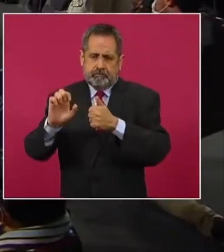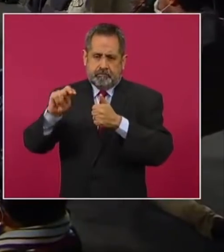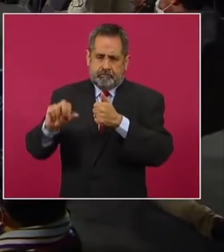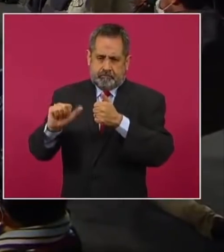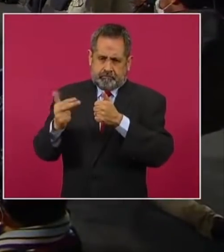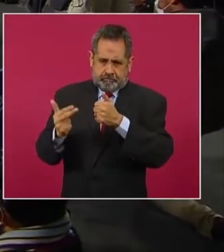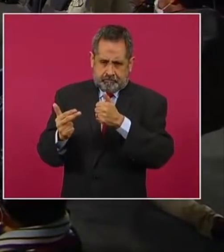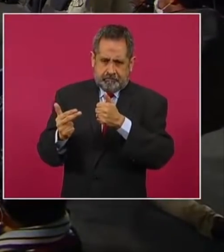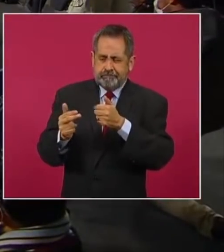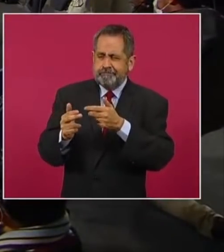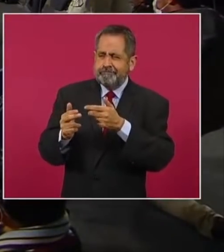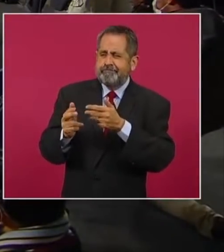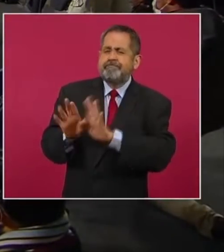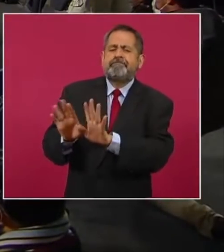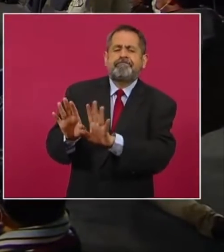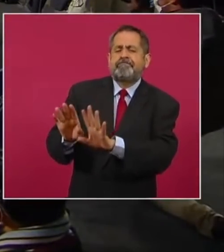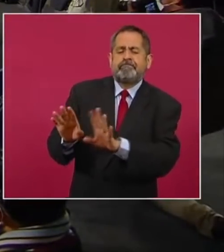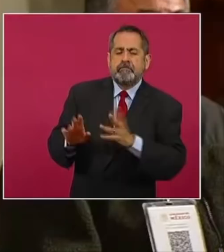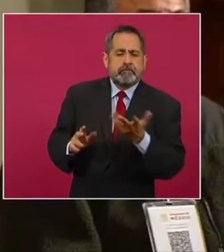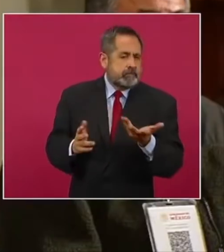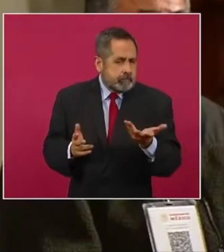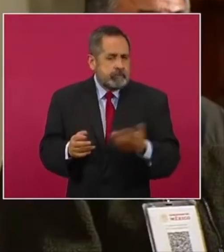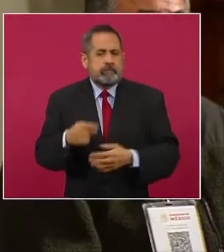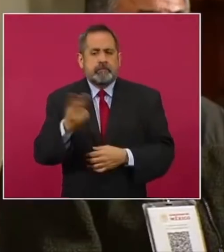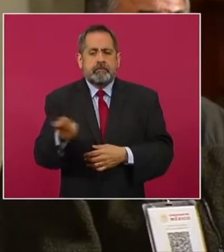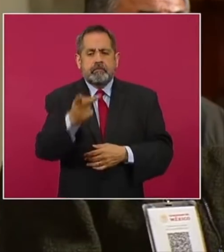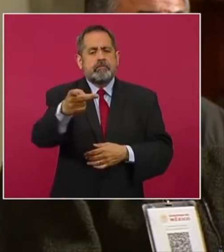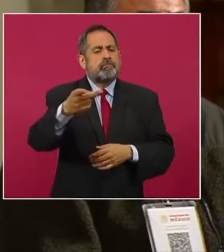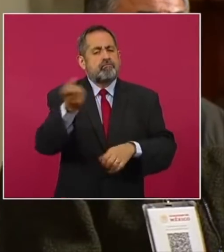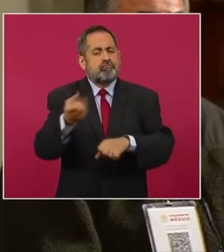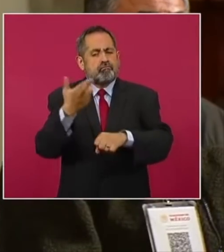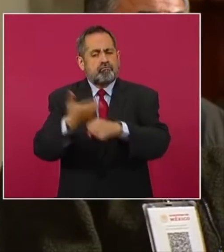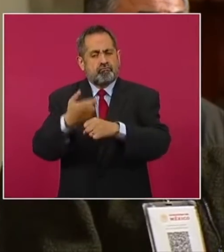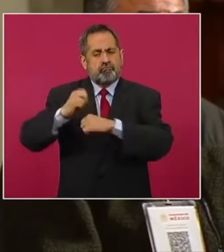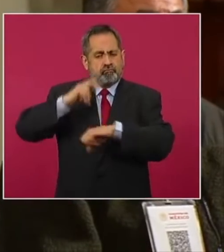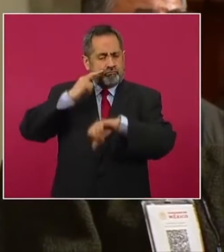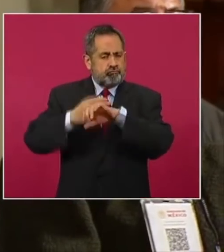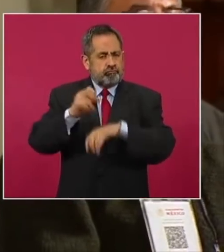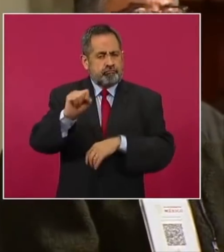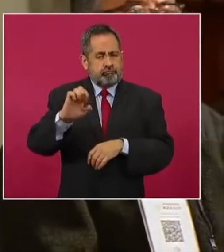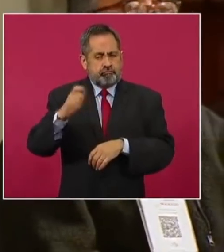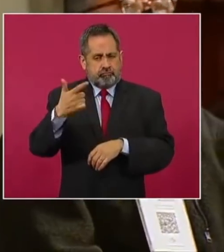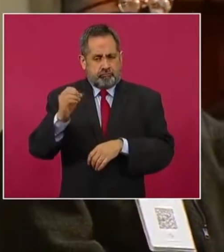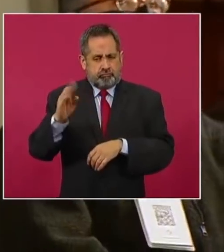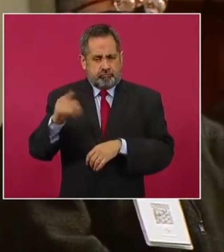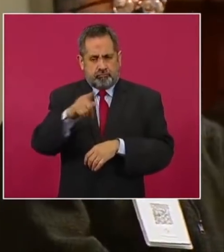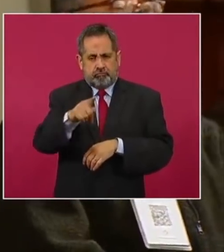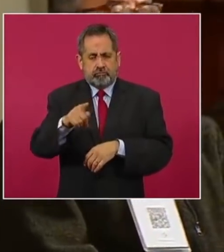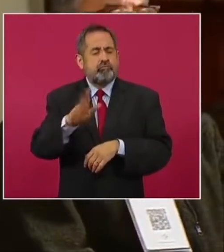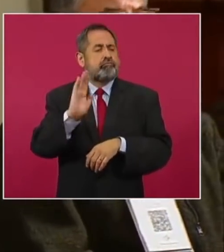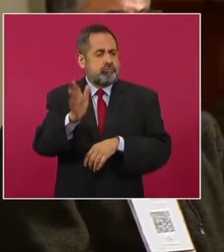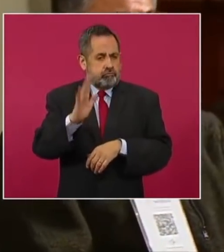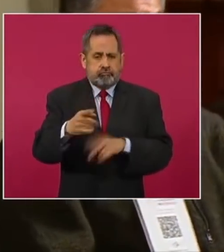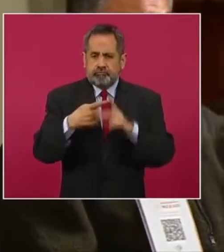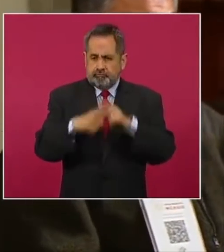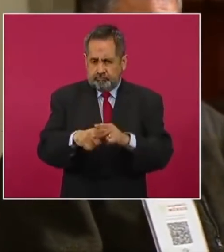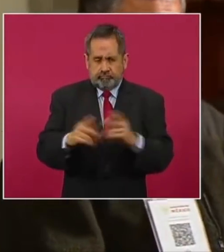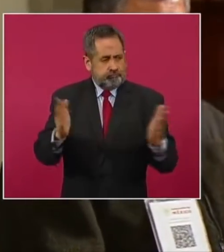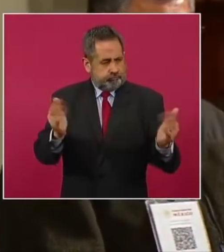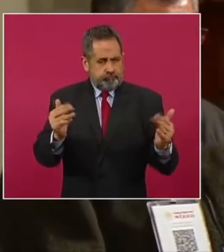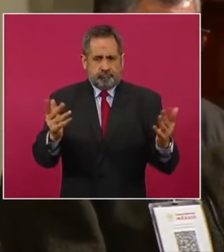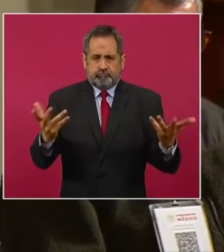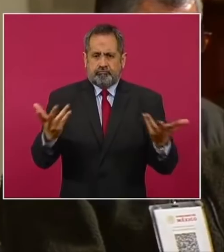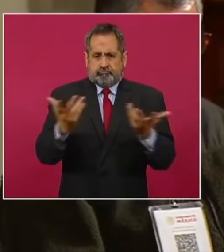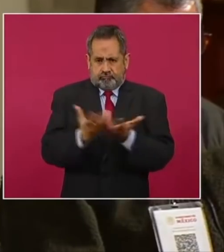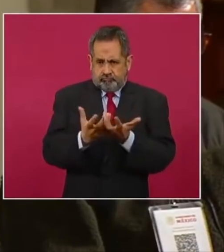Nacional de Antropología. En este caso, usted, como secretario de Gobernación, ha dado ya apertura a esta mesa de trabajo o